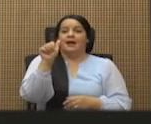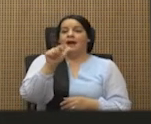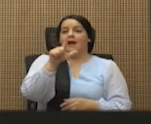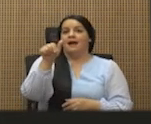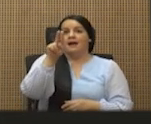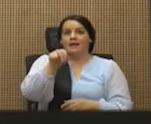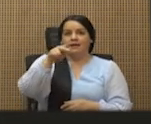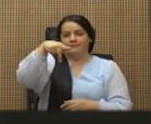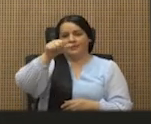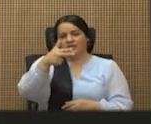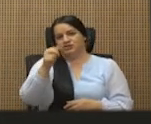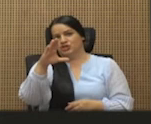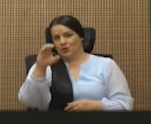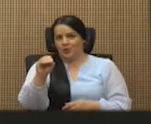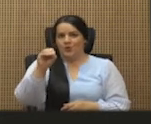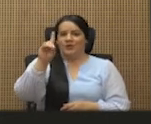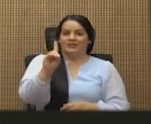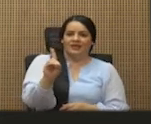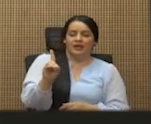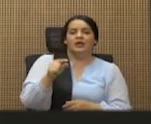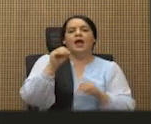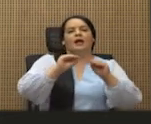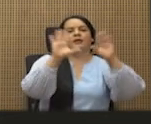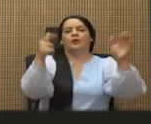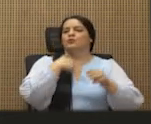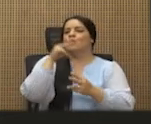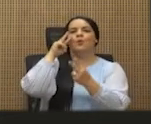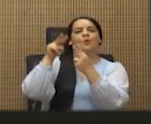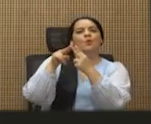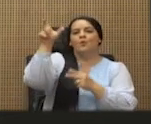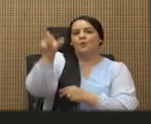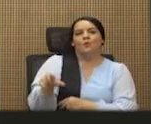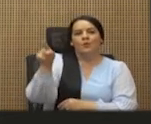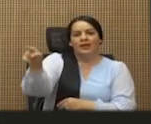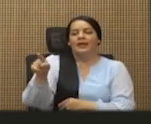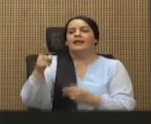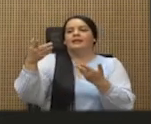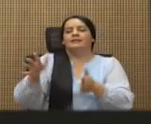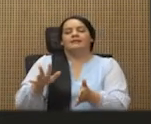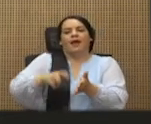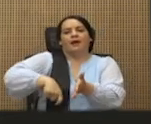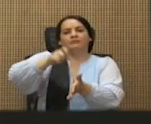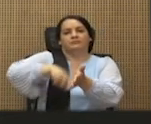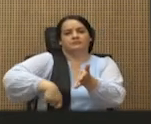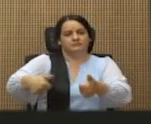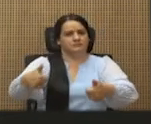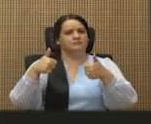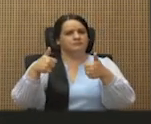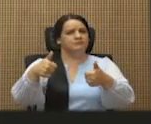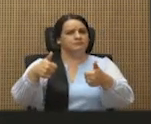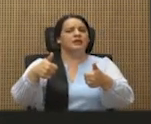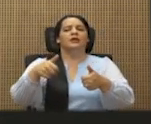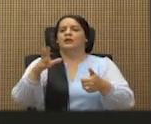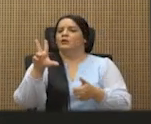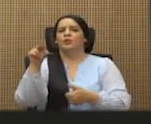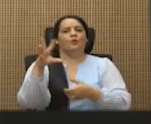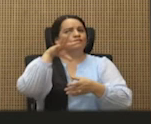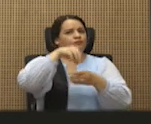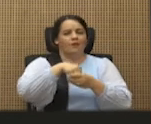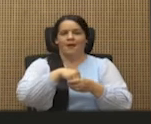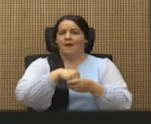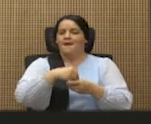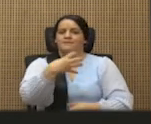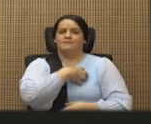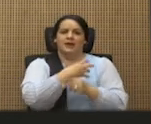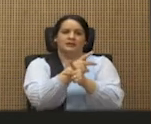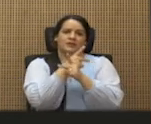y de una vez aclaro que ni siquiera lo conozco, está debidamente inscrita y no forma parte del patrimonio natural del